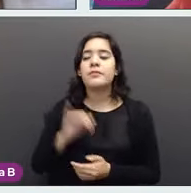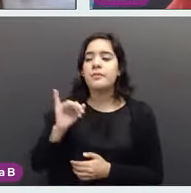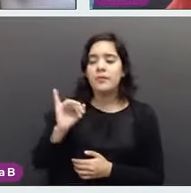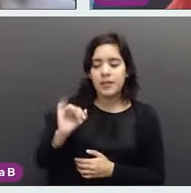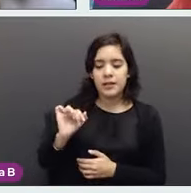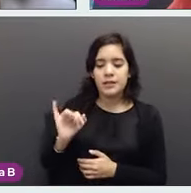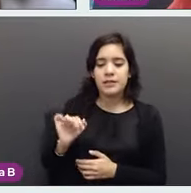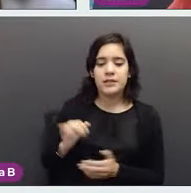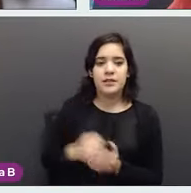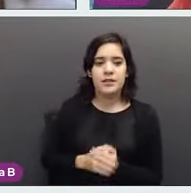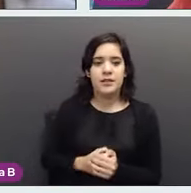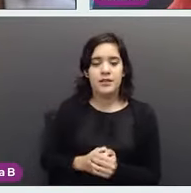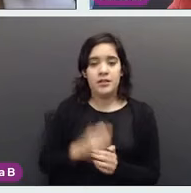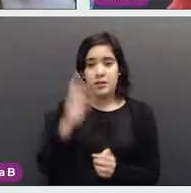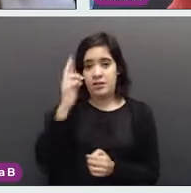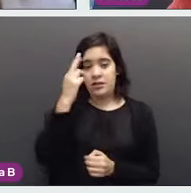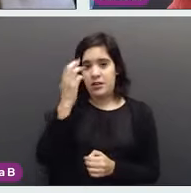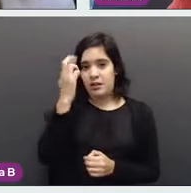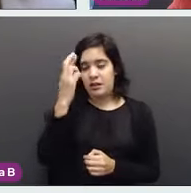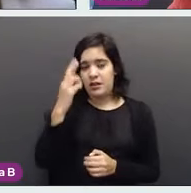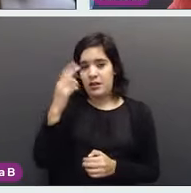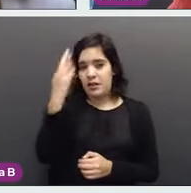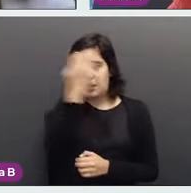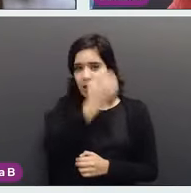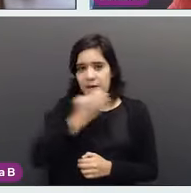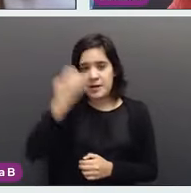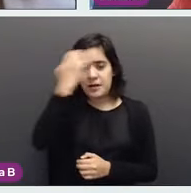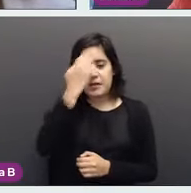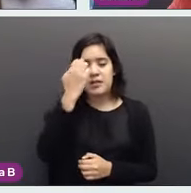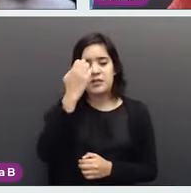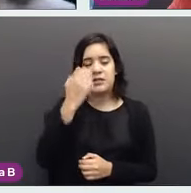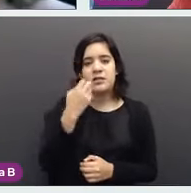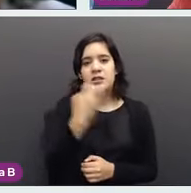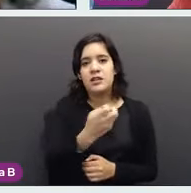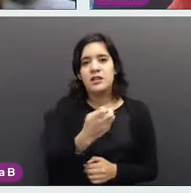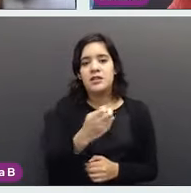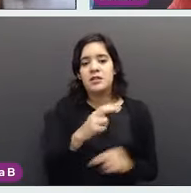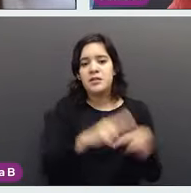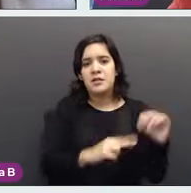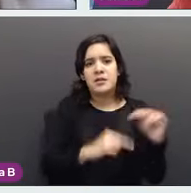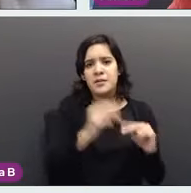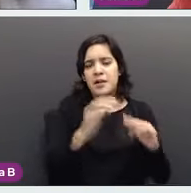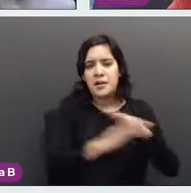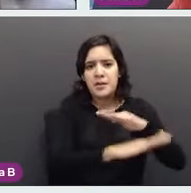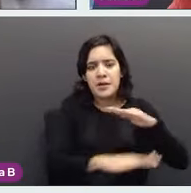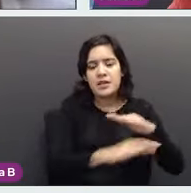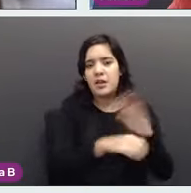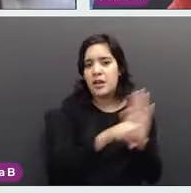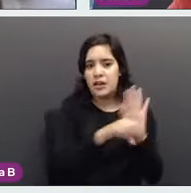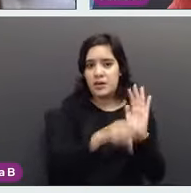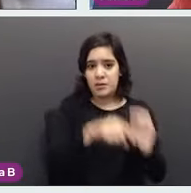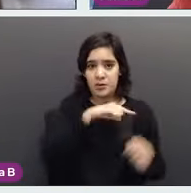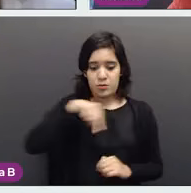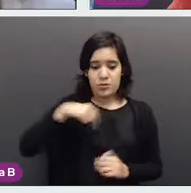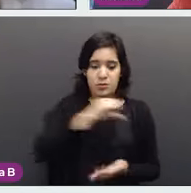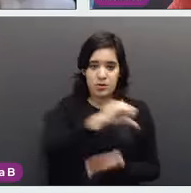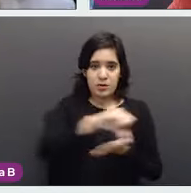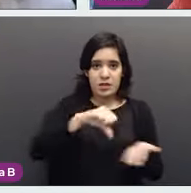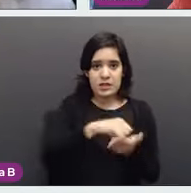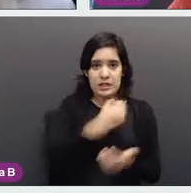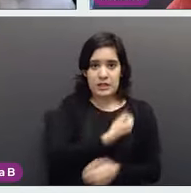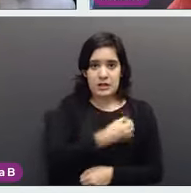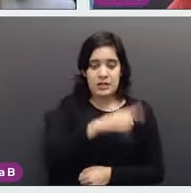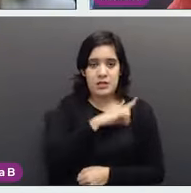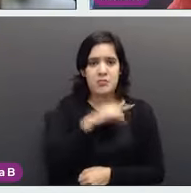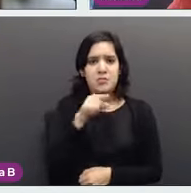mensajes son a primer nivel de atención. Por ejemplo, nosotros estamos en centros de salud, pueden acudir con nosotros una